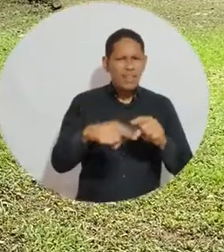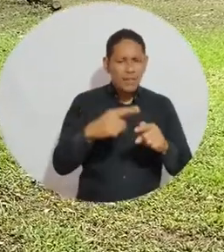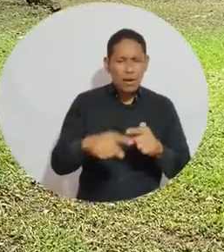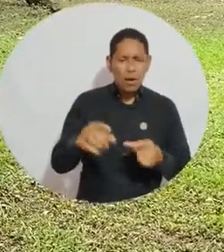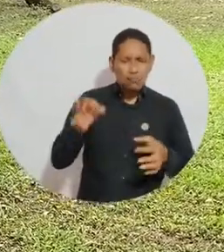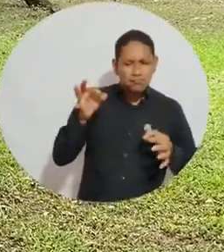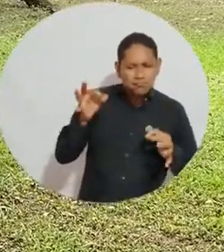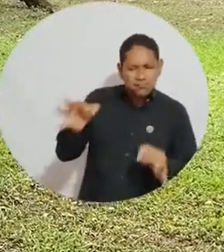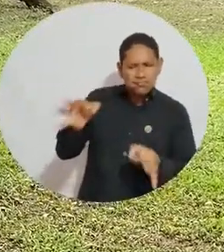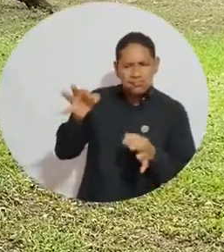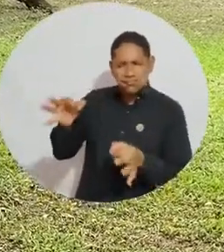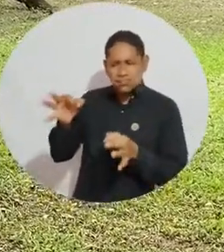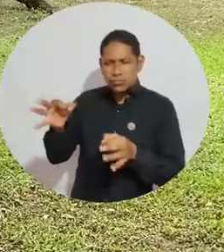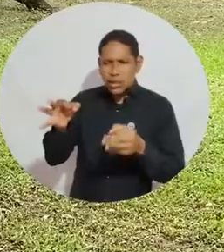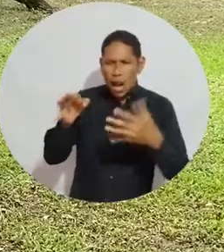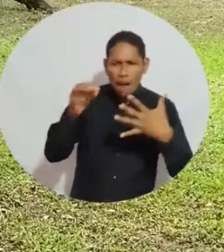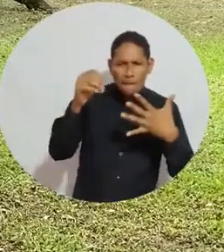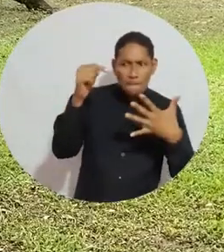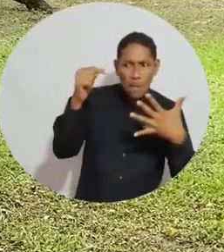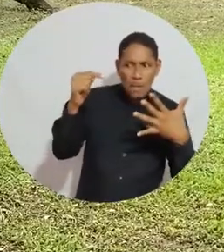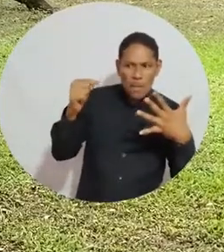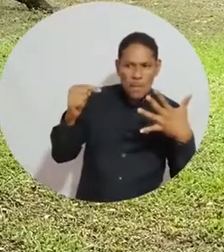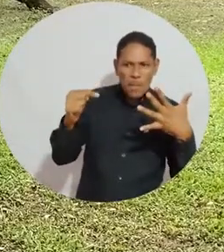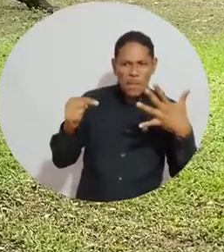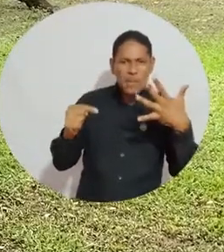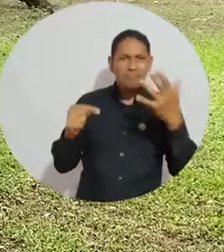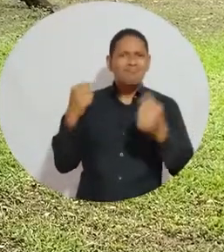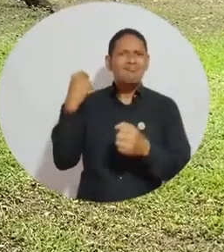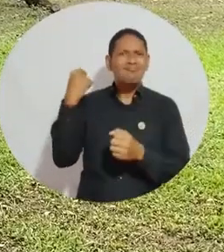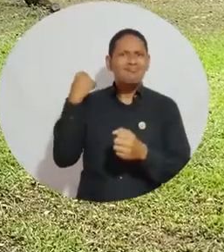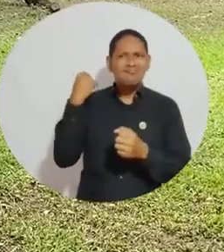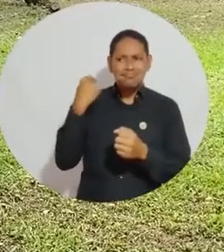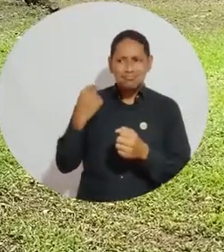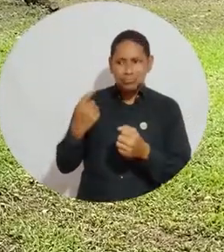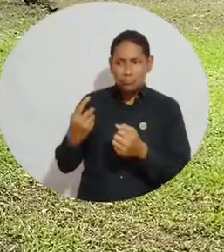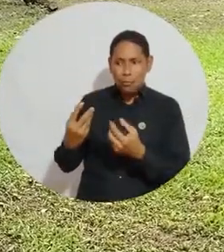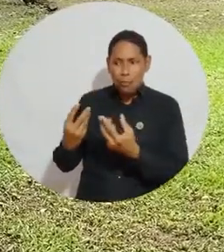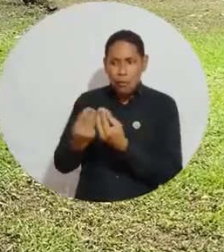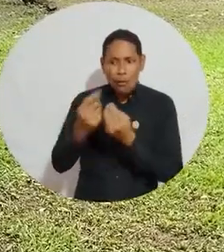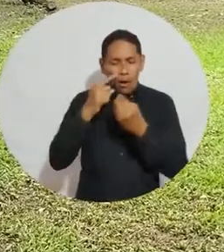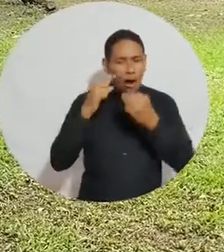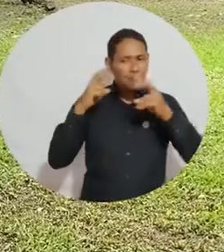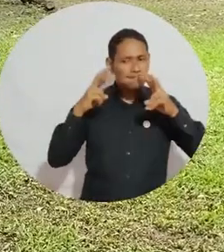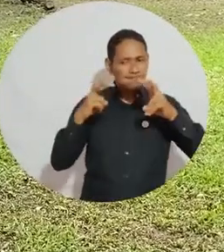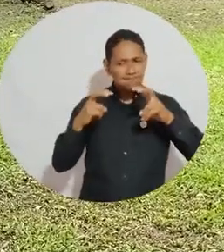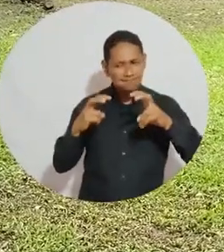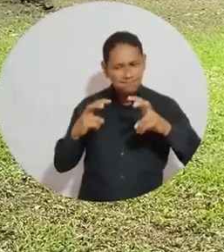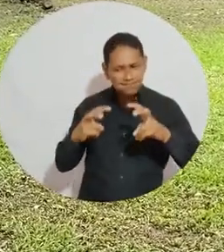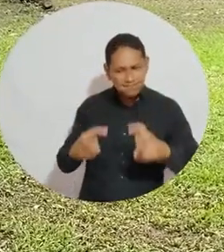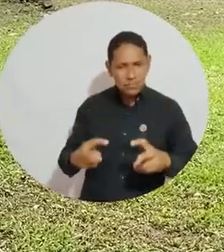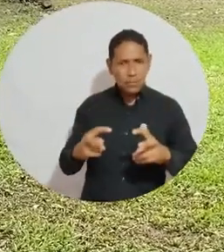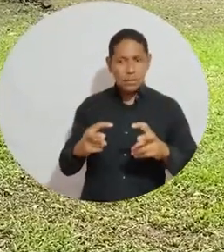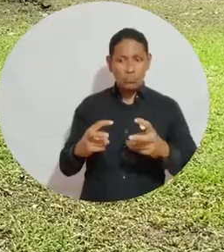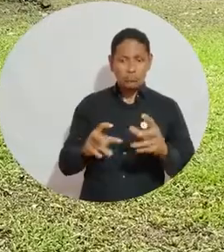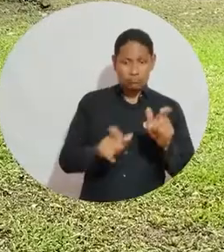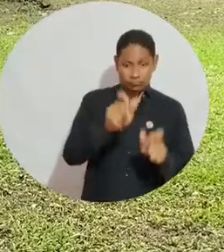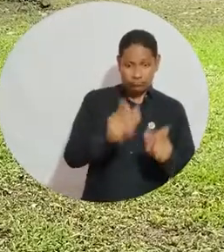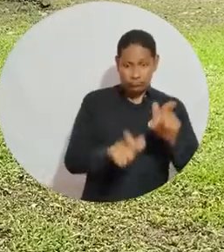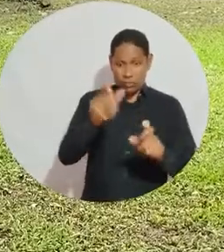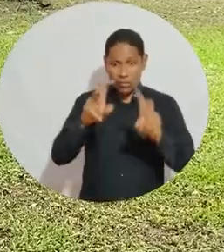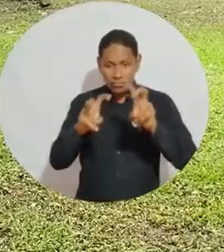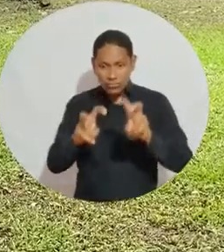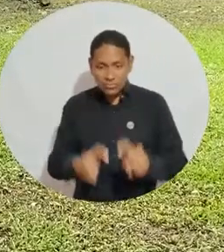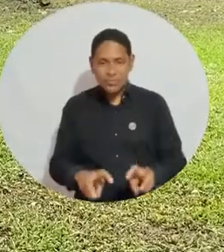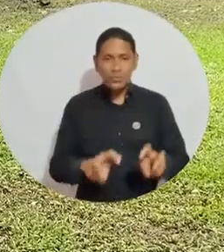distinciones obedecen a los positivos indicadores en la más reciente medición de grupos de investigación y de